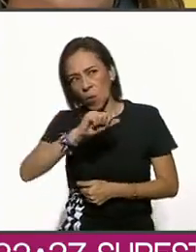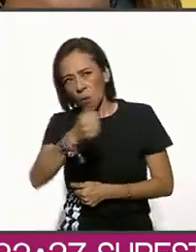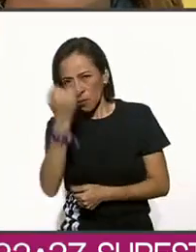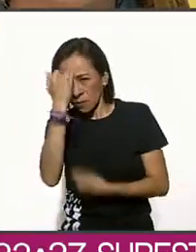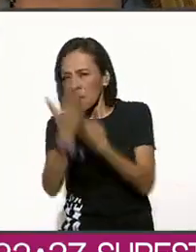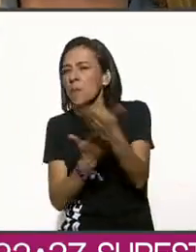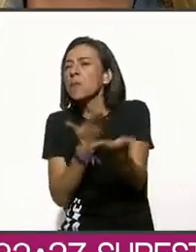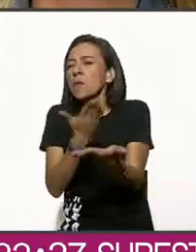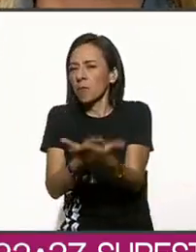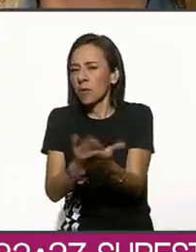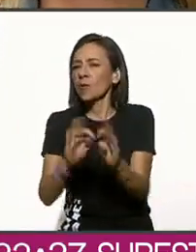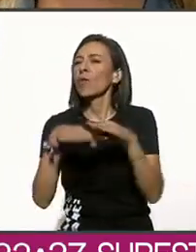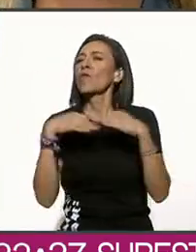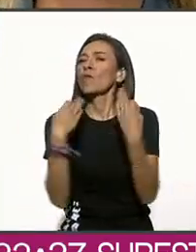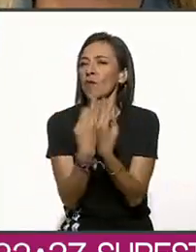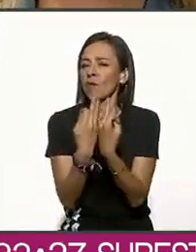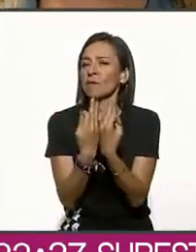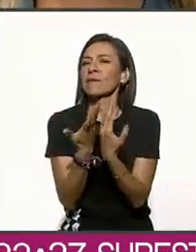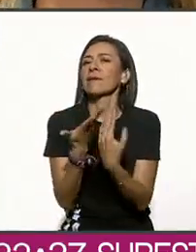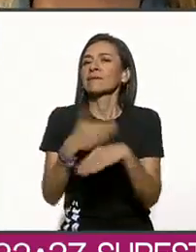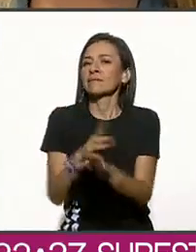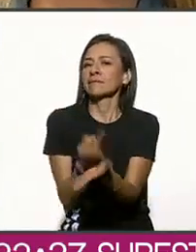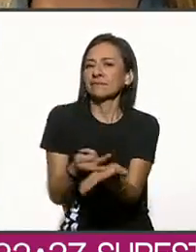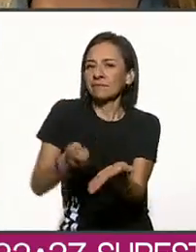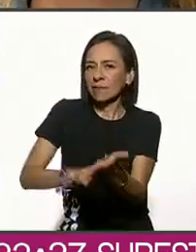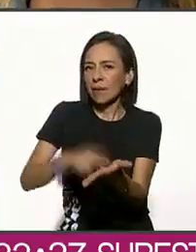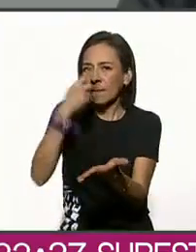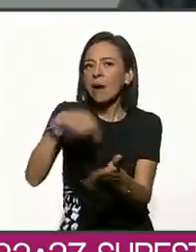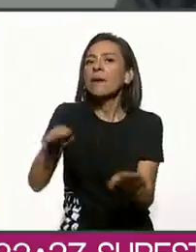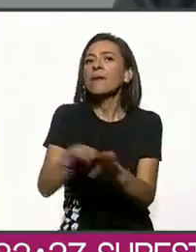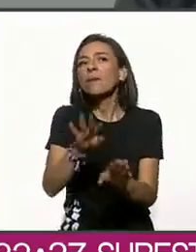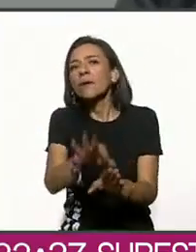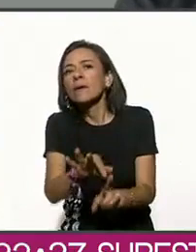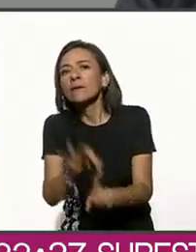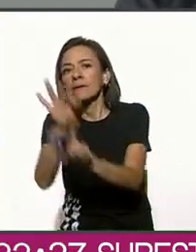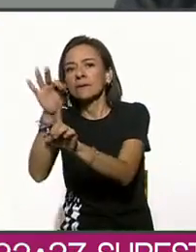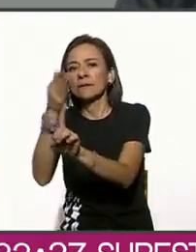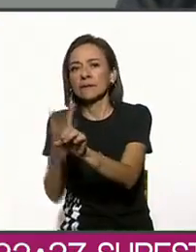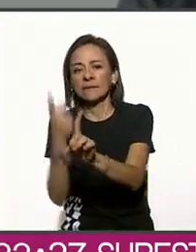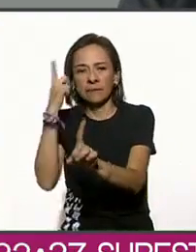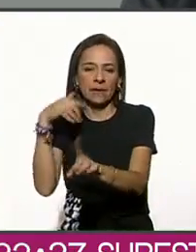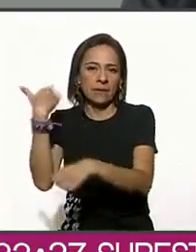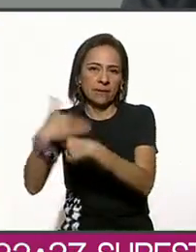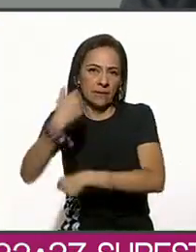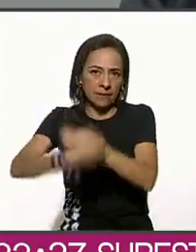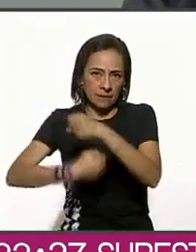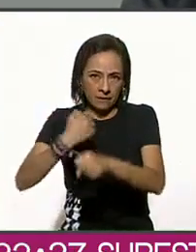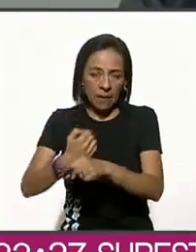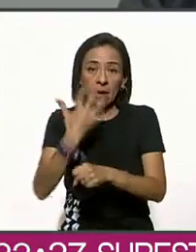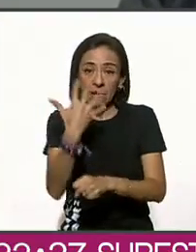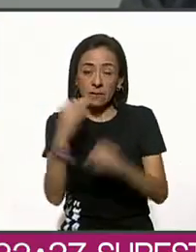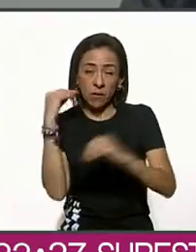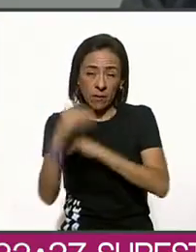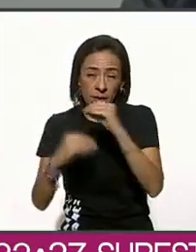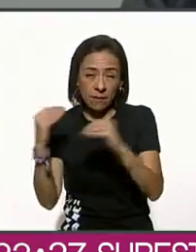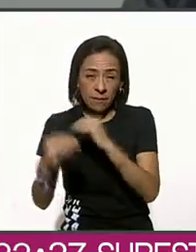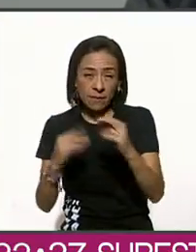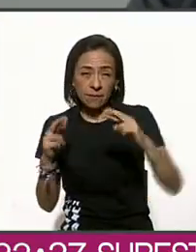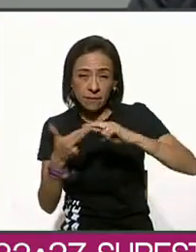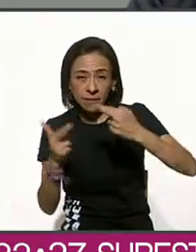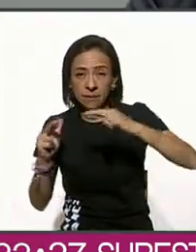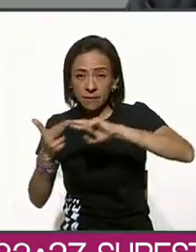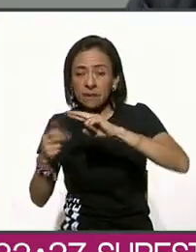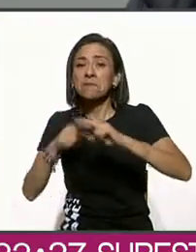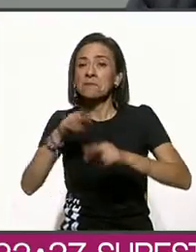combinado para seleccionar al abanderado rumbo a 2024. Consiste en cinco debates regionales y una votación en urnas